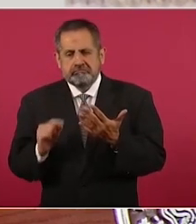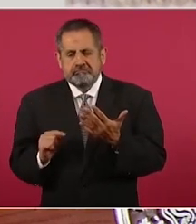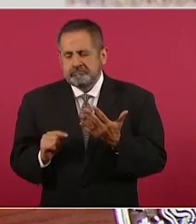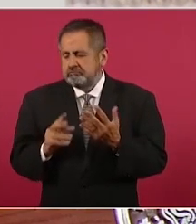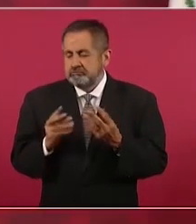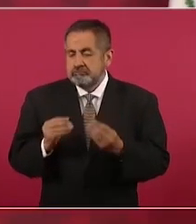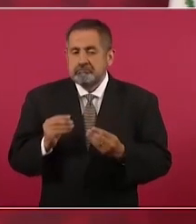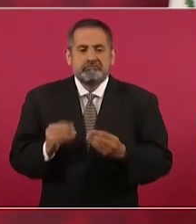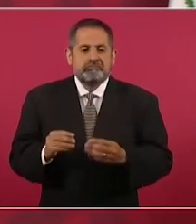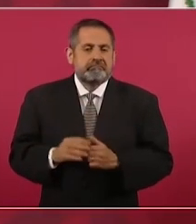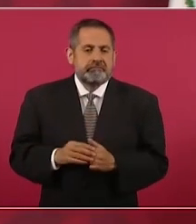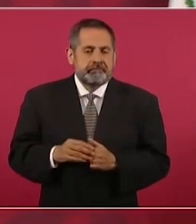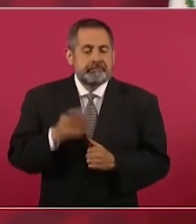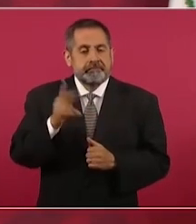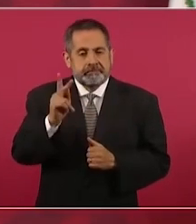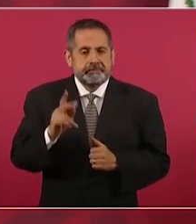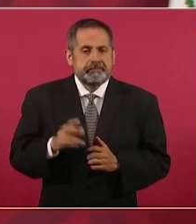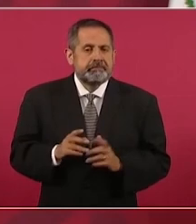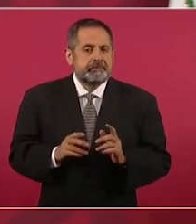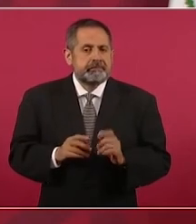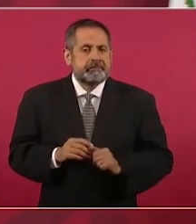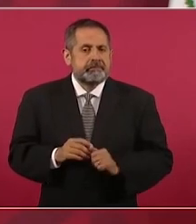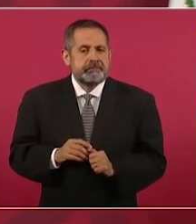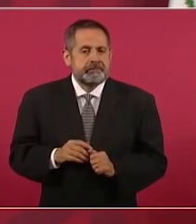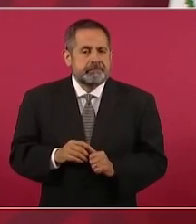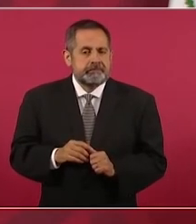sin embargo no queremos